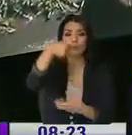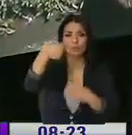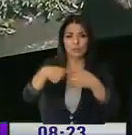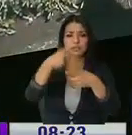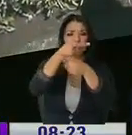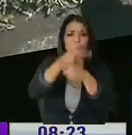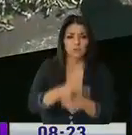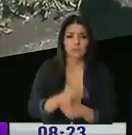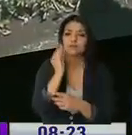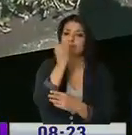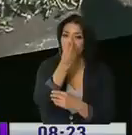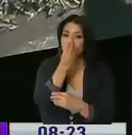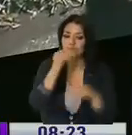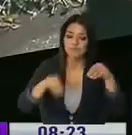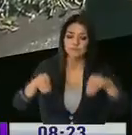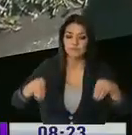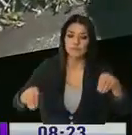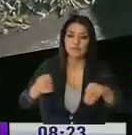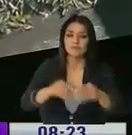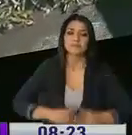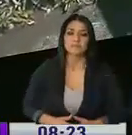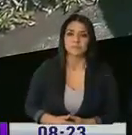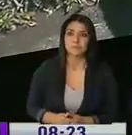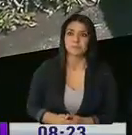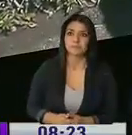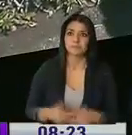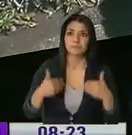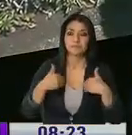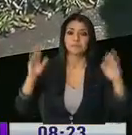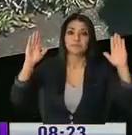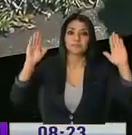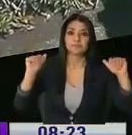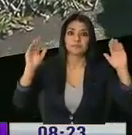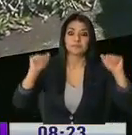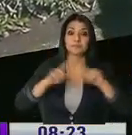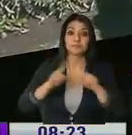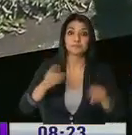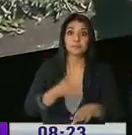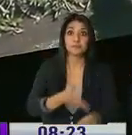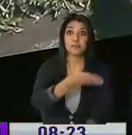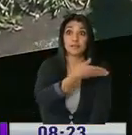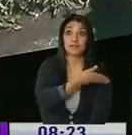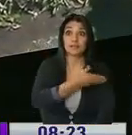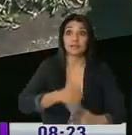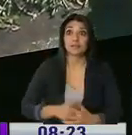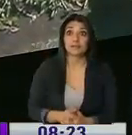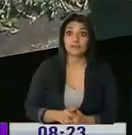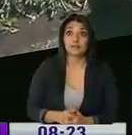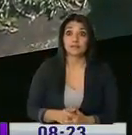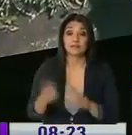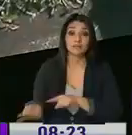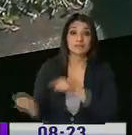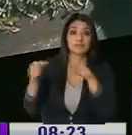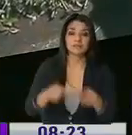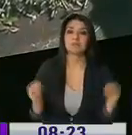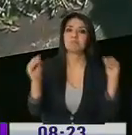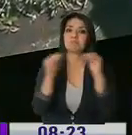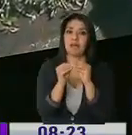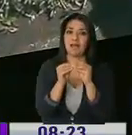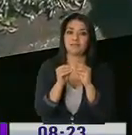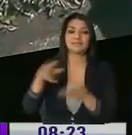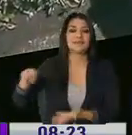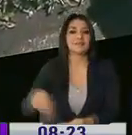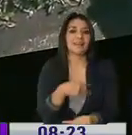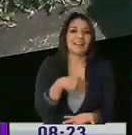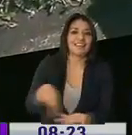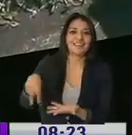cuidado también con las plantitas. Así que yo me despido, no sin antes decirte, mi Robert, que llego y vamos a bailar calipso. Dile a la